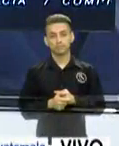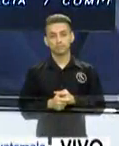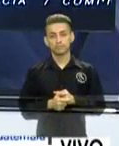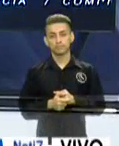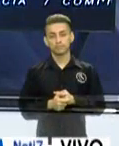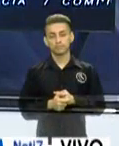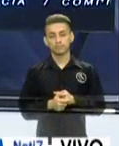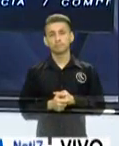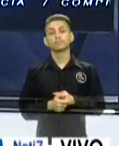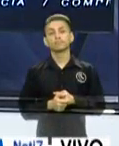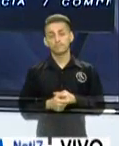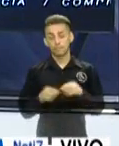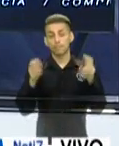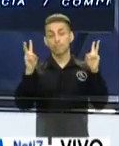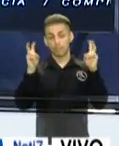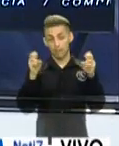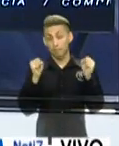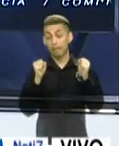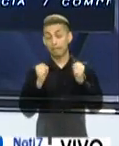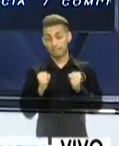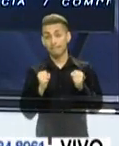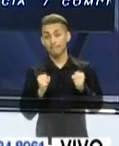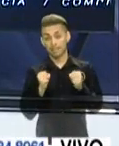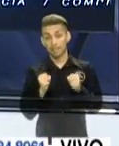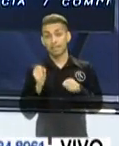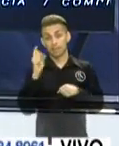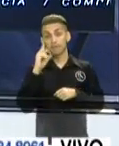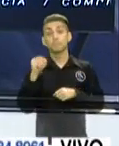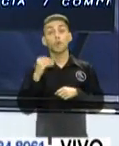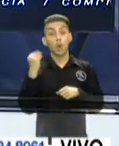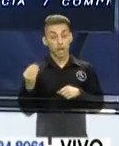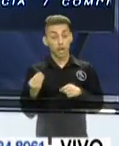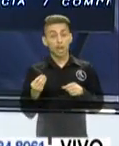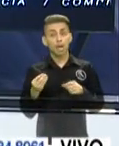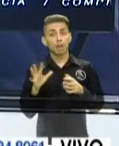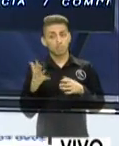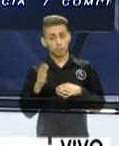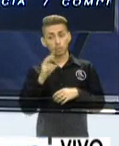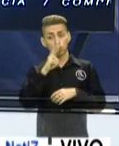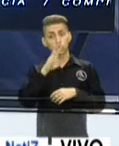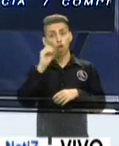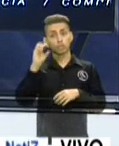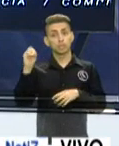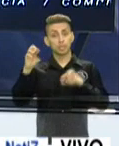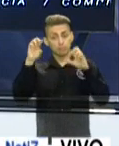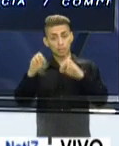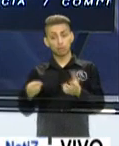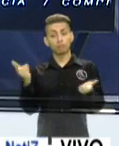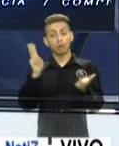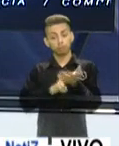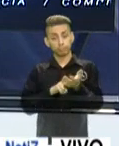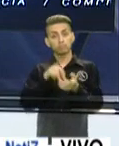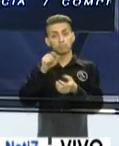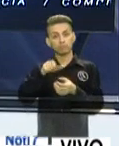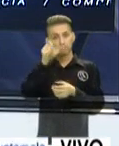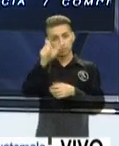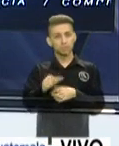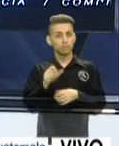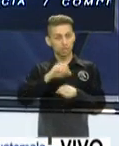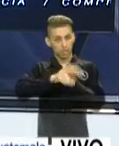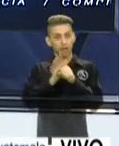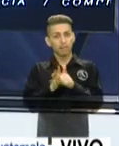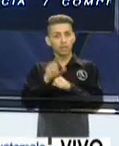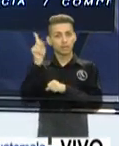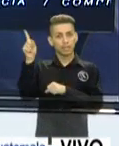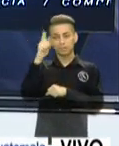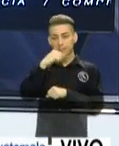Un tema muy complicado, ya que por los más de 200 casos positivos que se dieron en una maquila de San Miguel Petapa, el